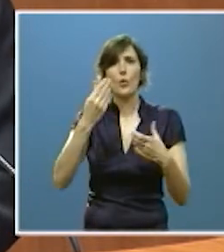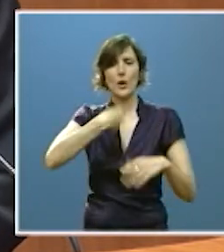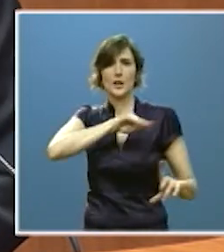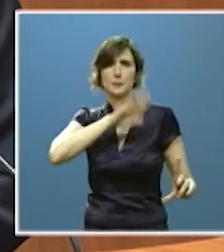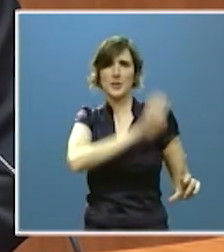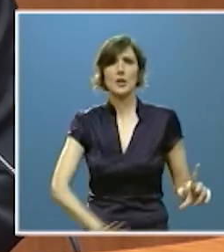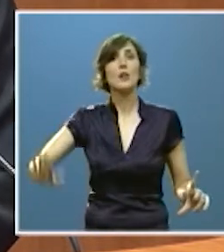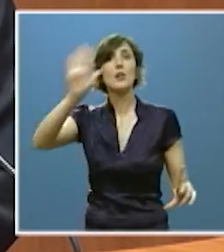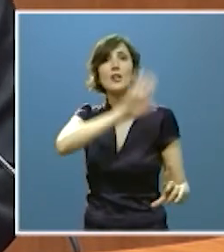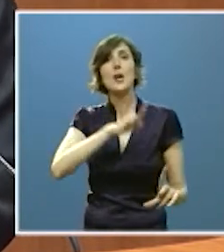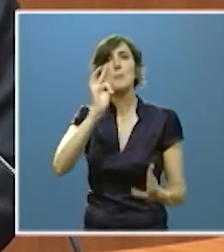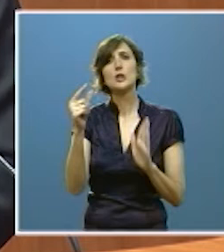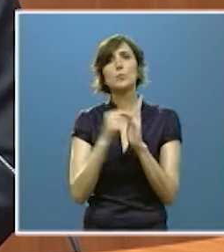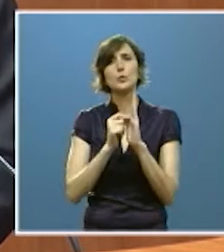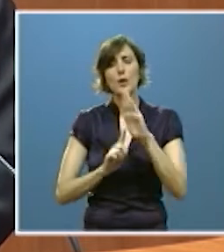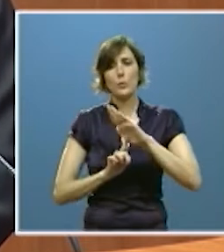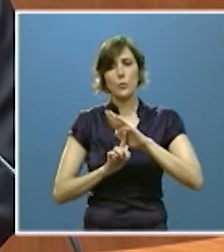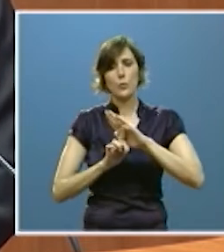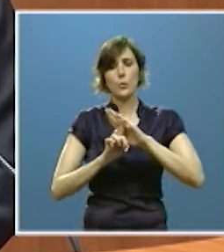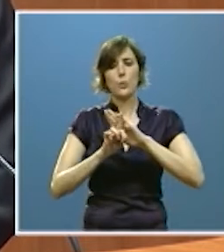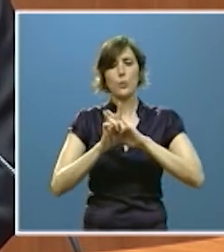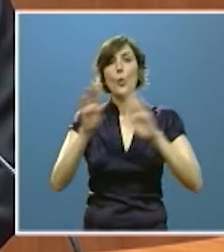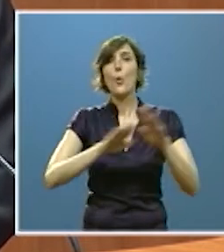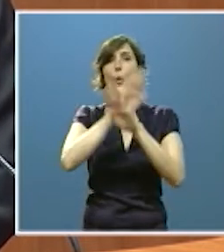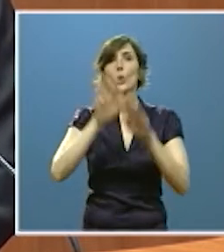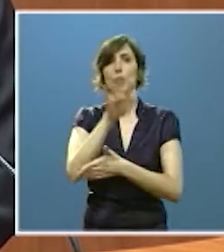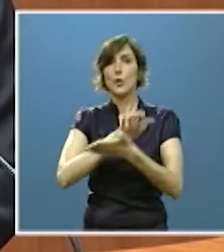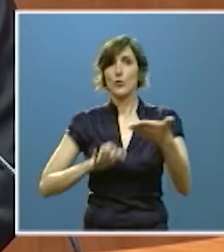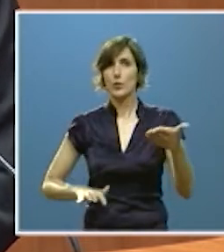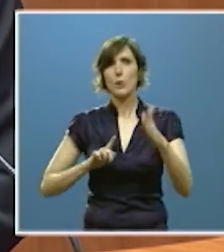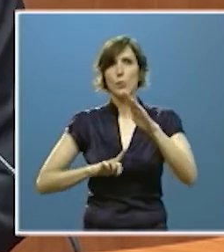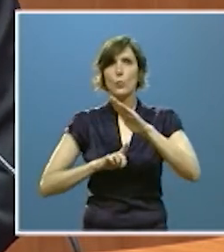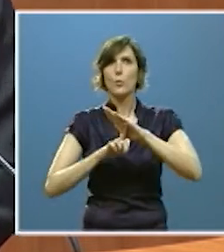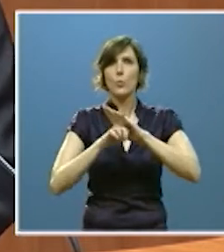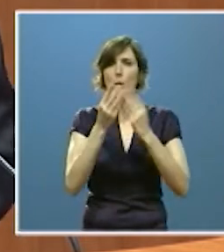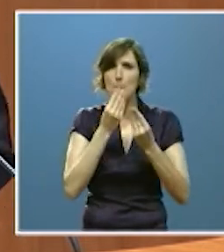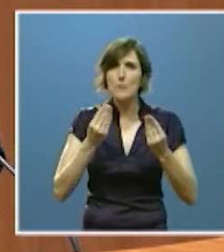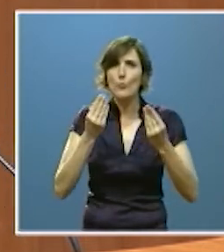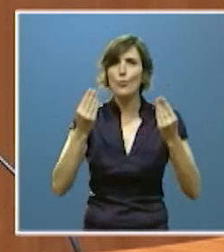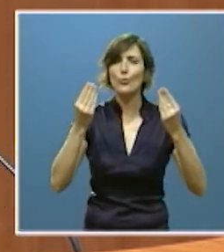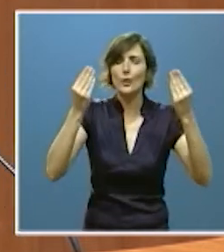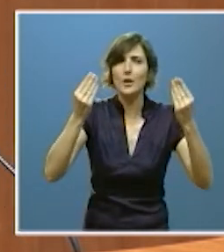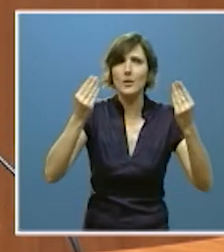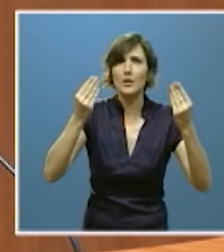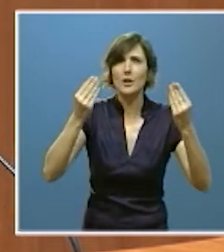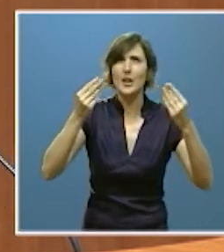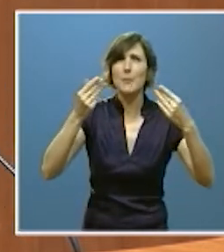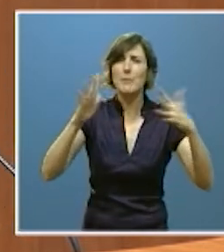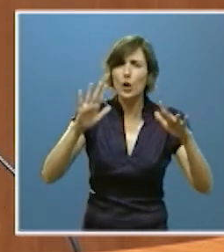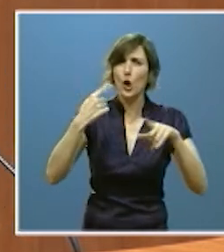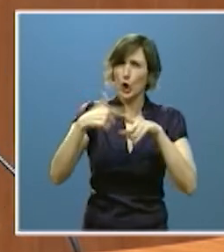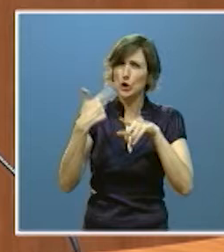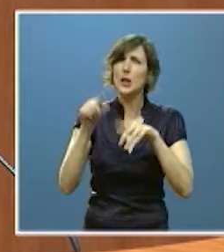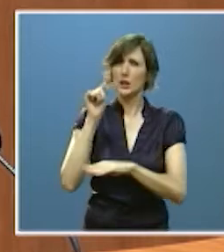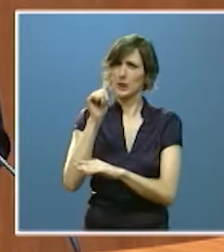además con una puntuación creciente en sus últimos informes lo que no significa desde luego que no haya muchas cosas que